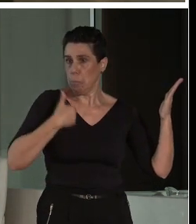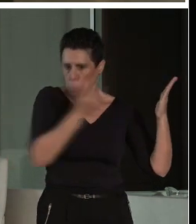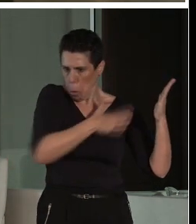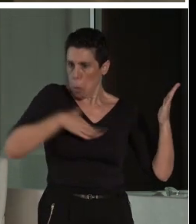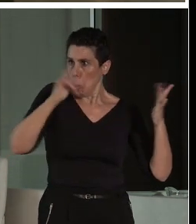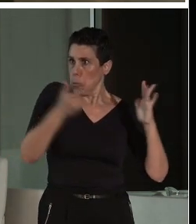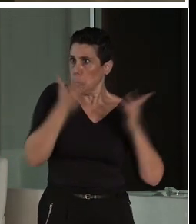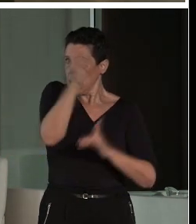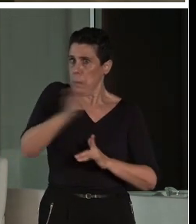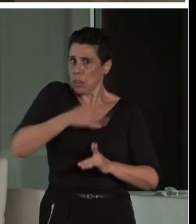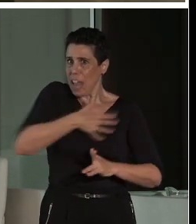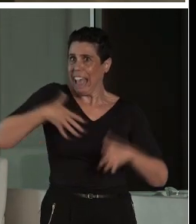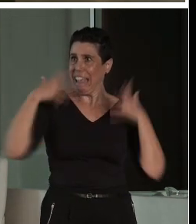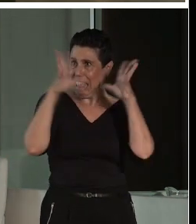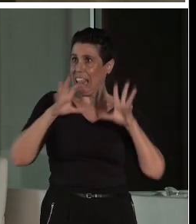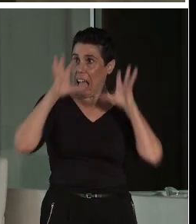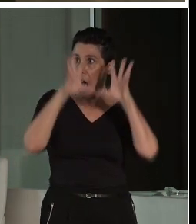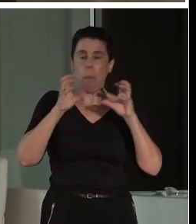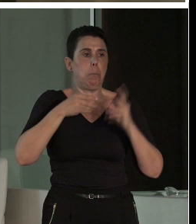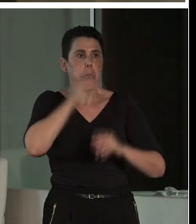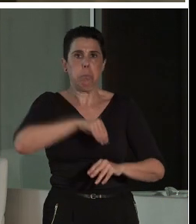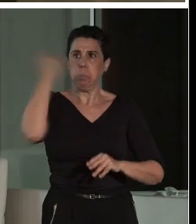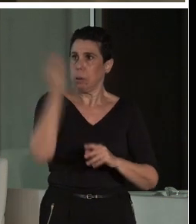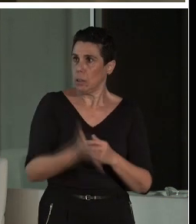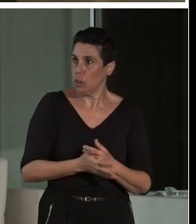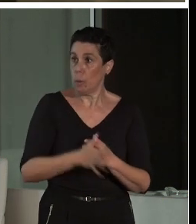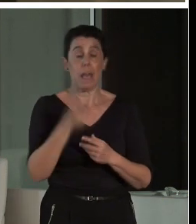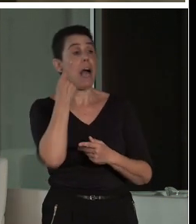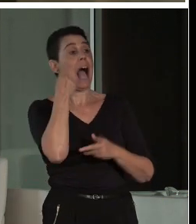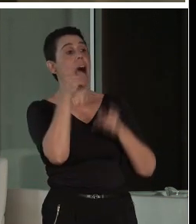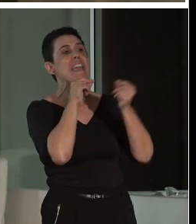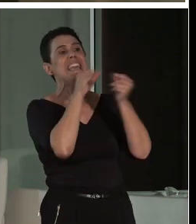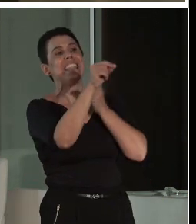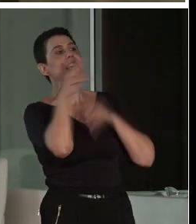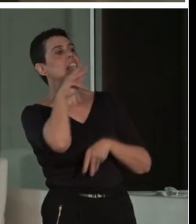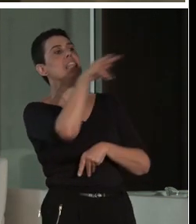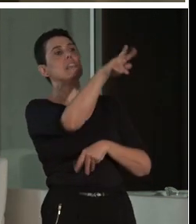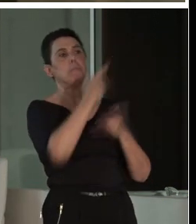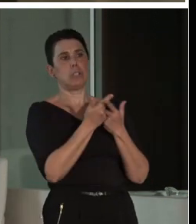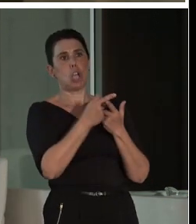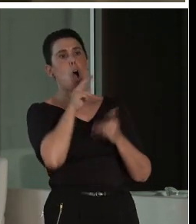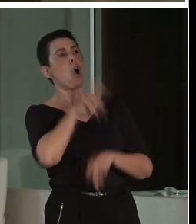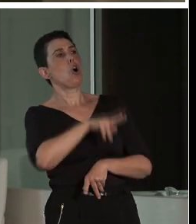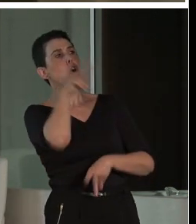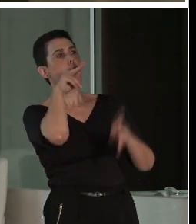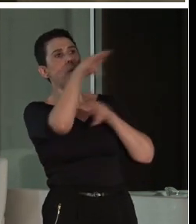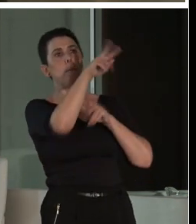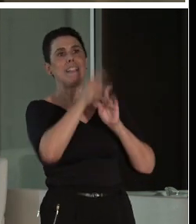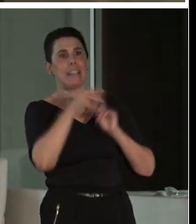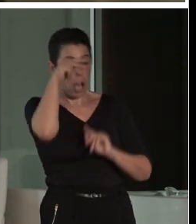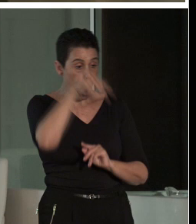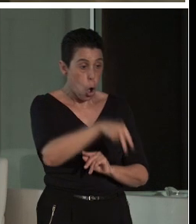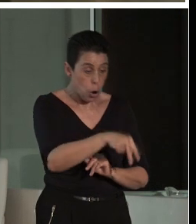fantástico. Entonces, vemos la distancia de observación, el ángulo, si es una observación en vertical, si es en horizontal,